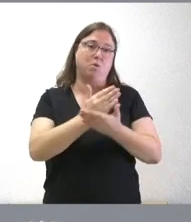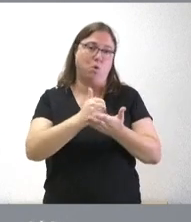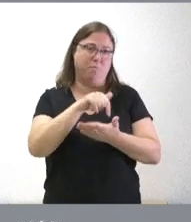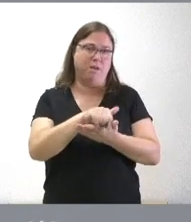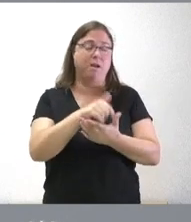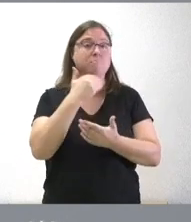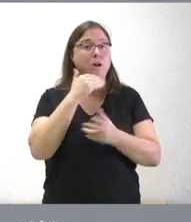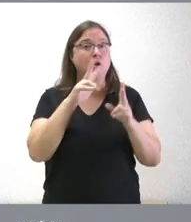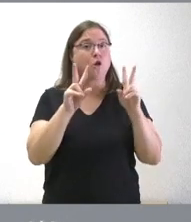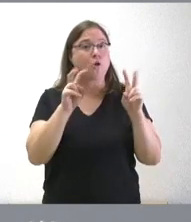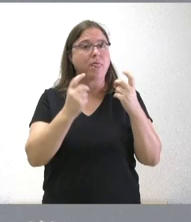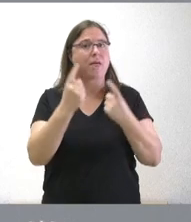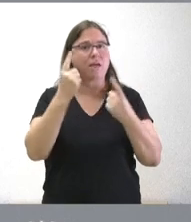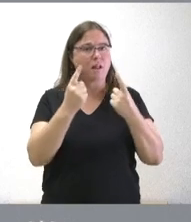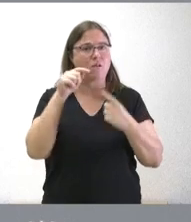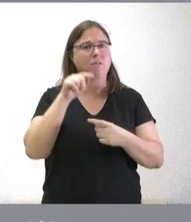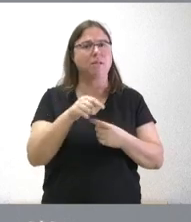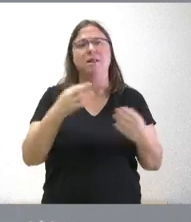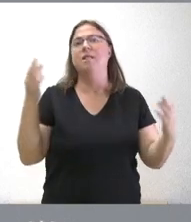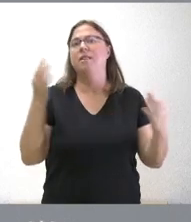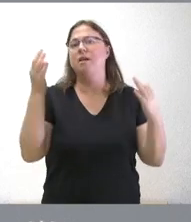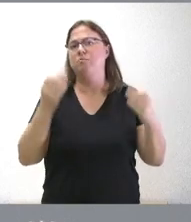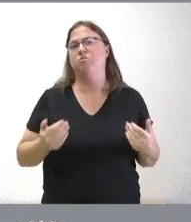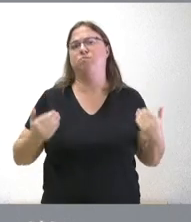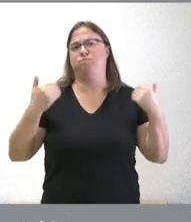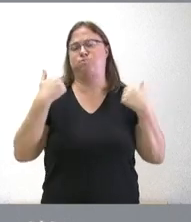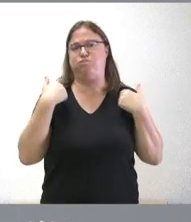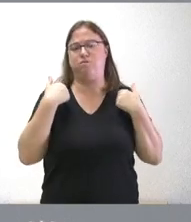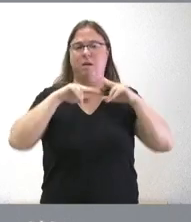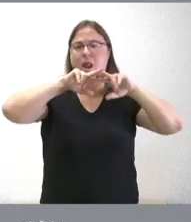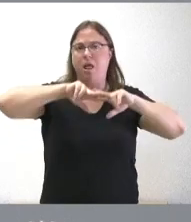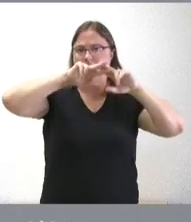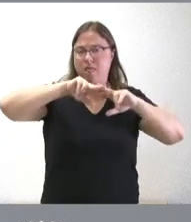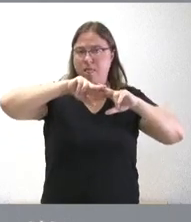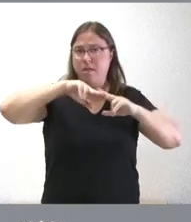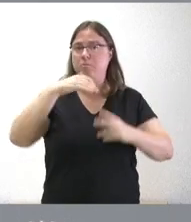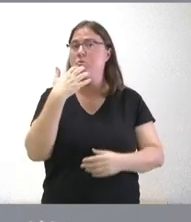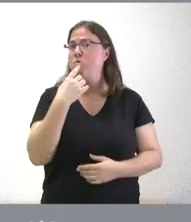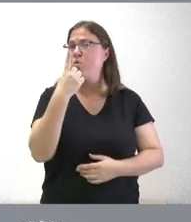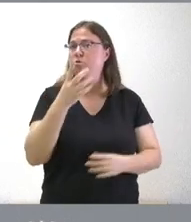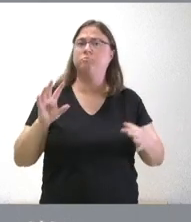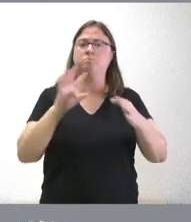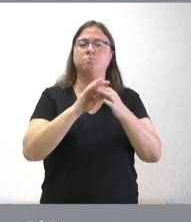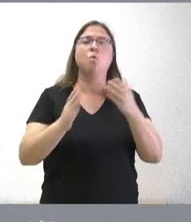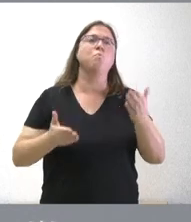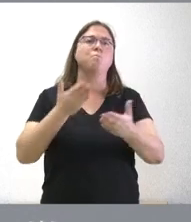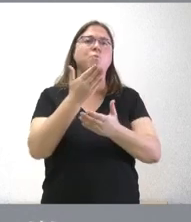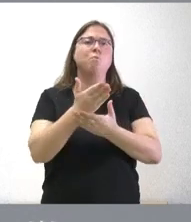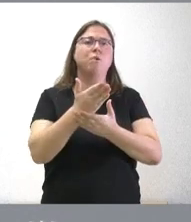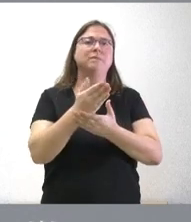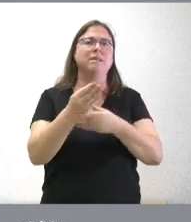novedades en este contexto que es preciso consolidar o que es preciso analizar uno de ellos es el que tiene que ver con la propuesta que hace